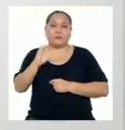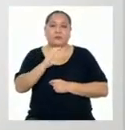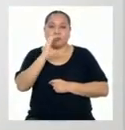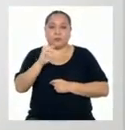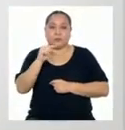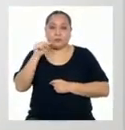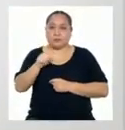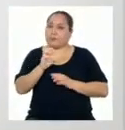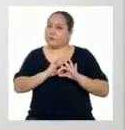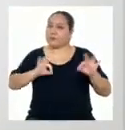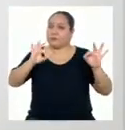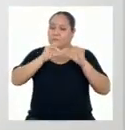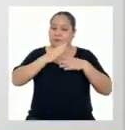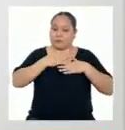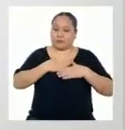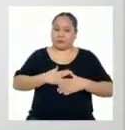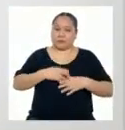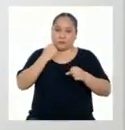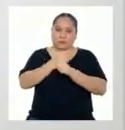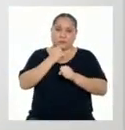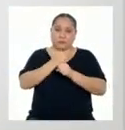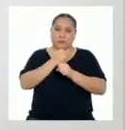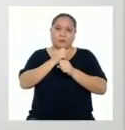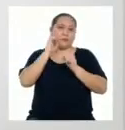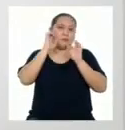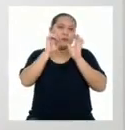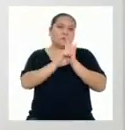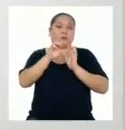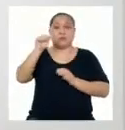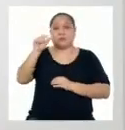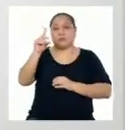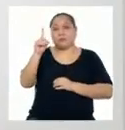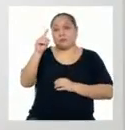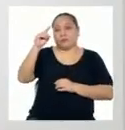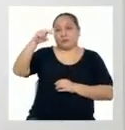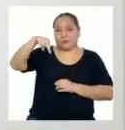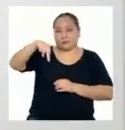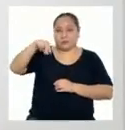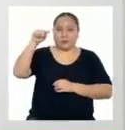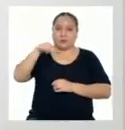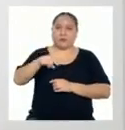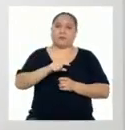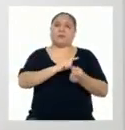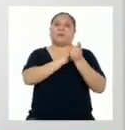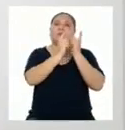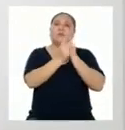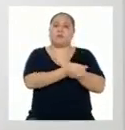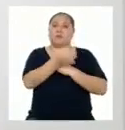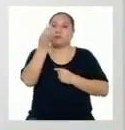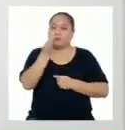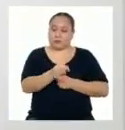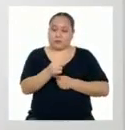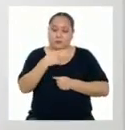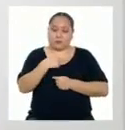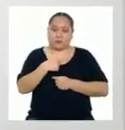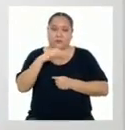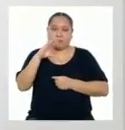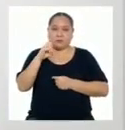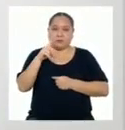Es importante Para el funcionamiento De la célula Como es el caso Del ADN Habrá consecuencias Nocivas Para la célula